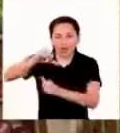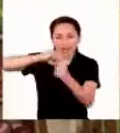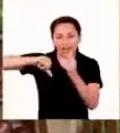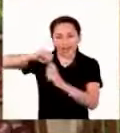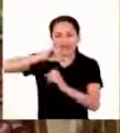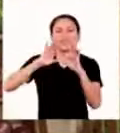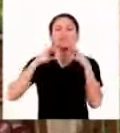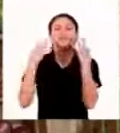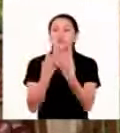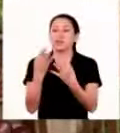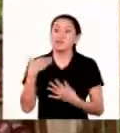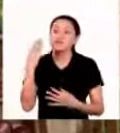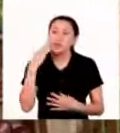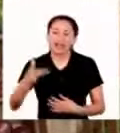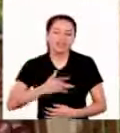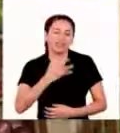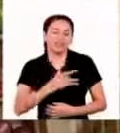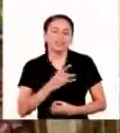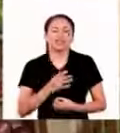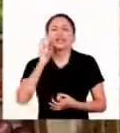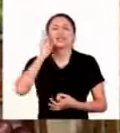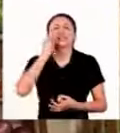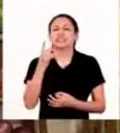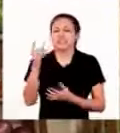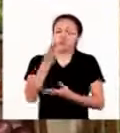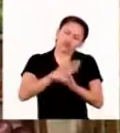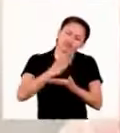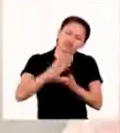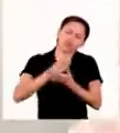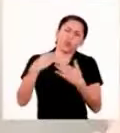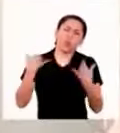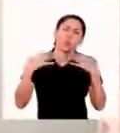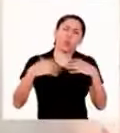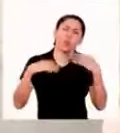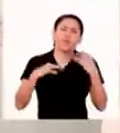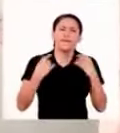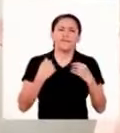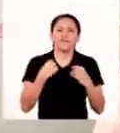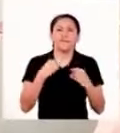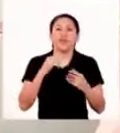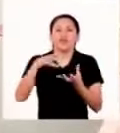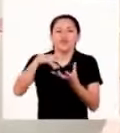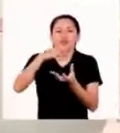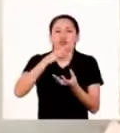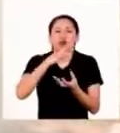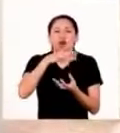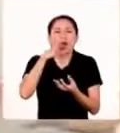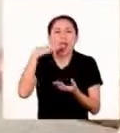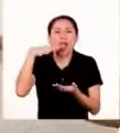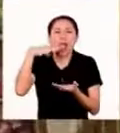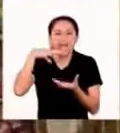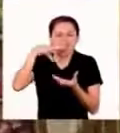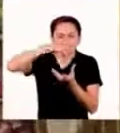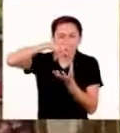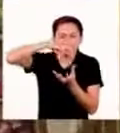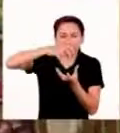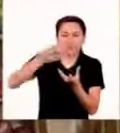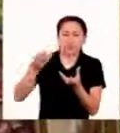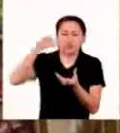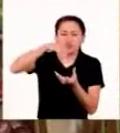así mi mamita se va a sentir mucho mejor y va a poder preparar esos manjares delicios uy no le voy a traer un rocoto relleno que prepara mi mamá